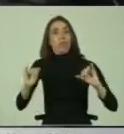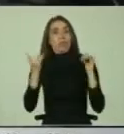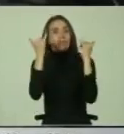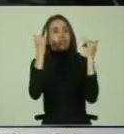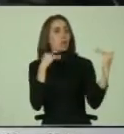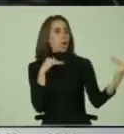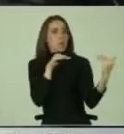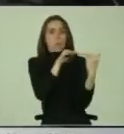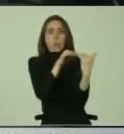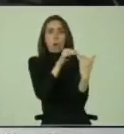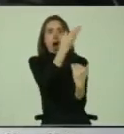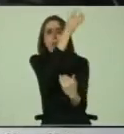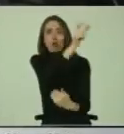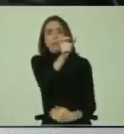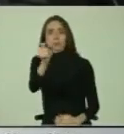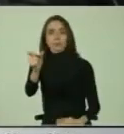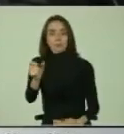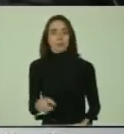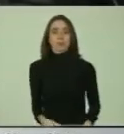condiciones con las demás personas.